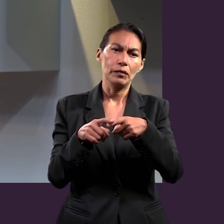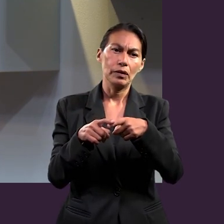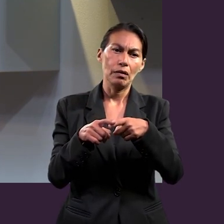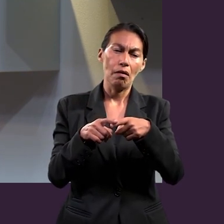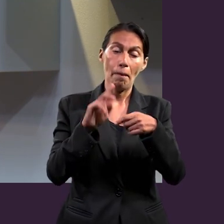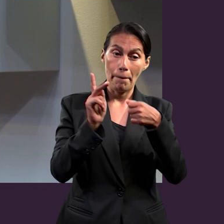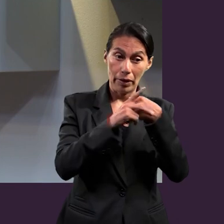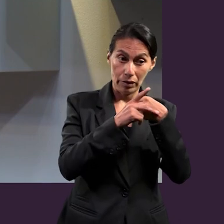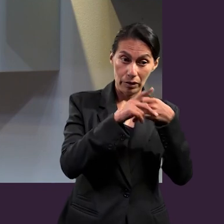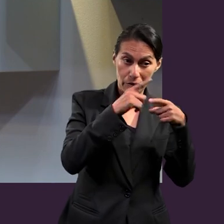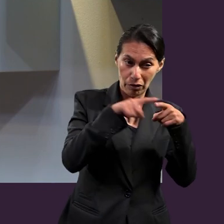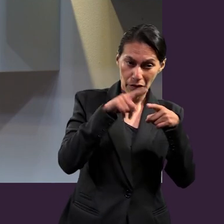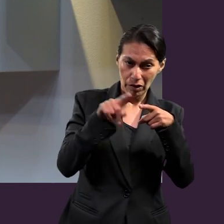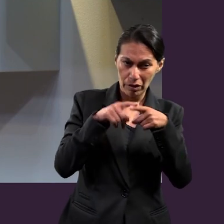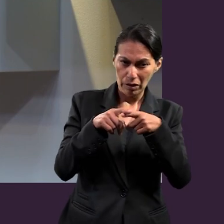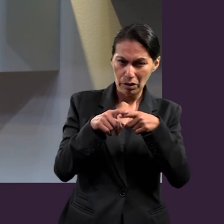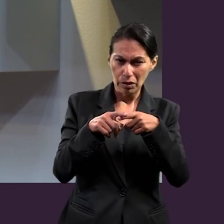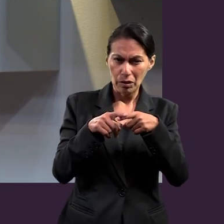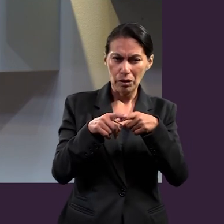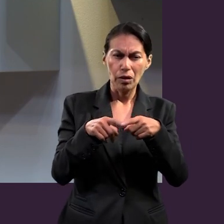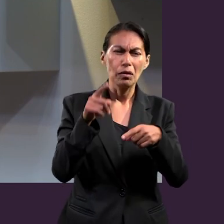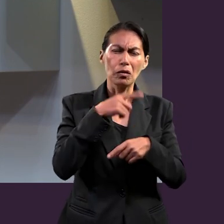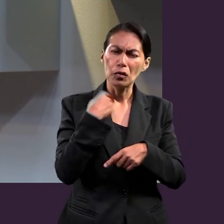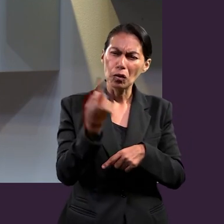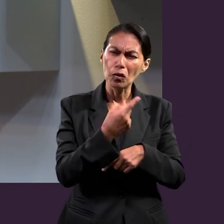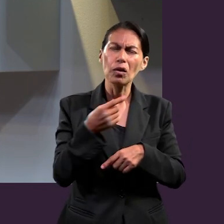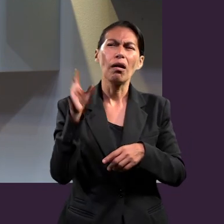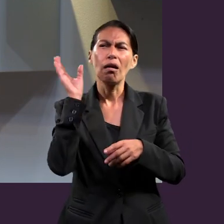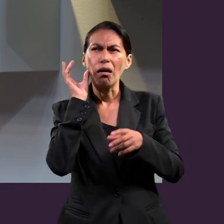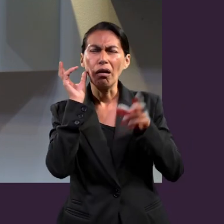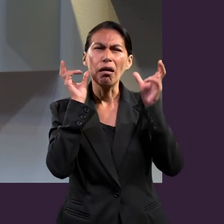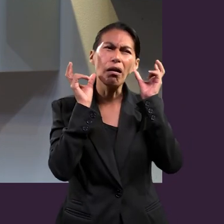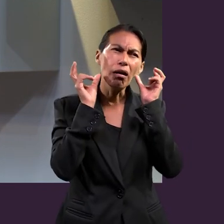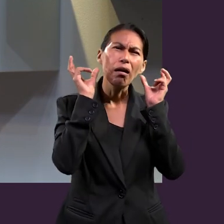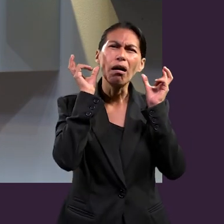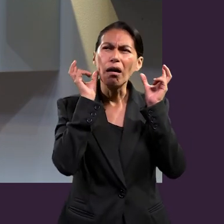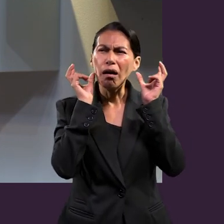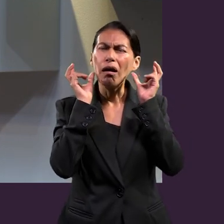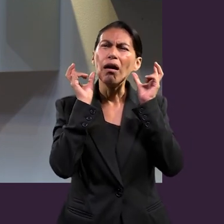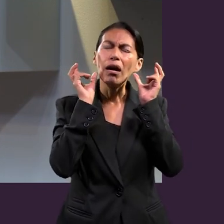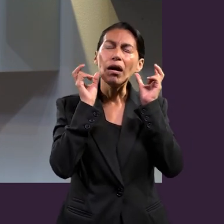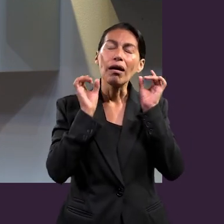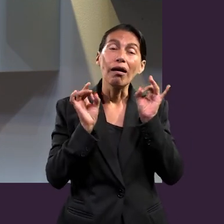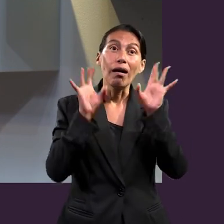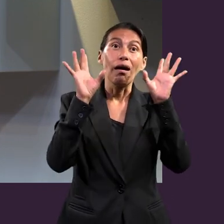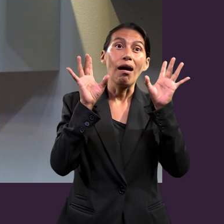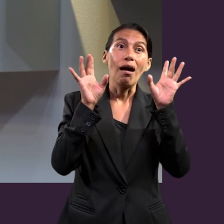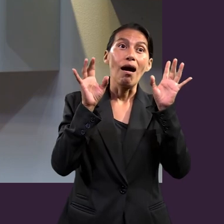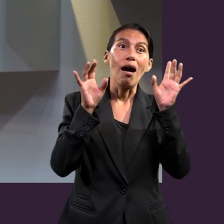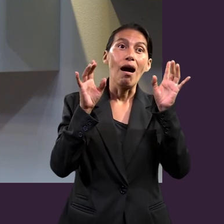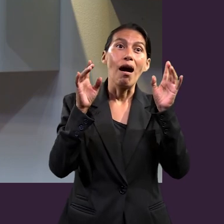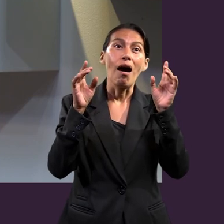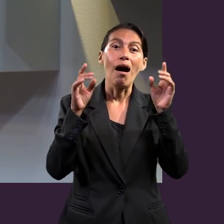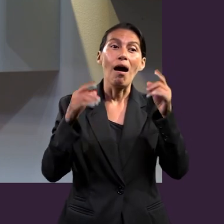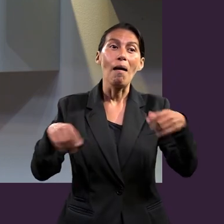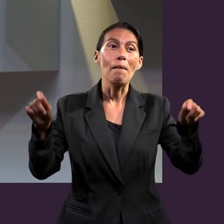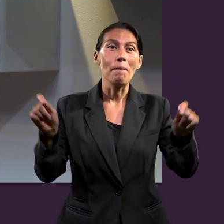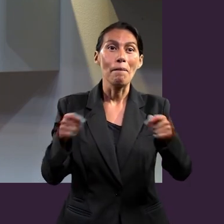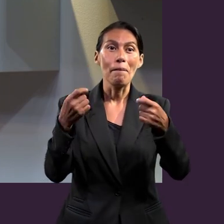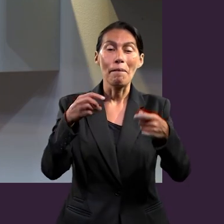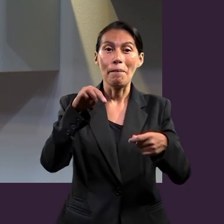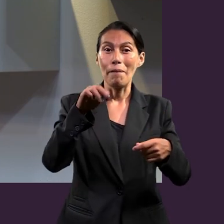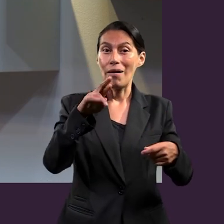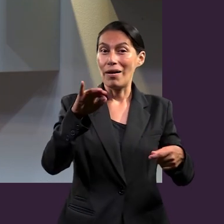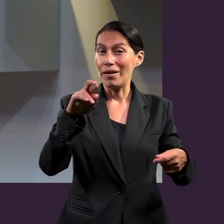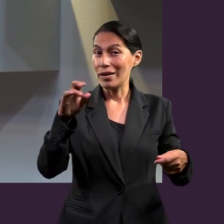de diferentes países, la música típica de diferentes países, y uno la estaba escuchando, pero de repente puso el mariachi, y cuando empieza el mariachi, todos